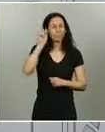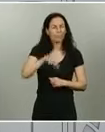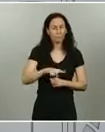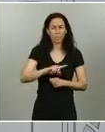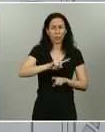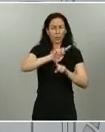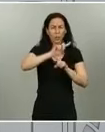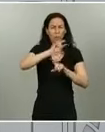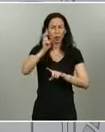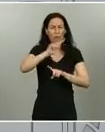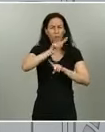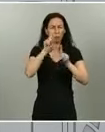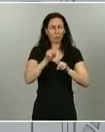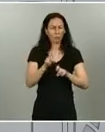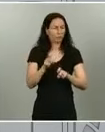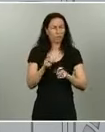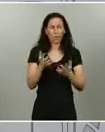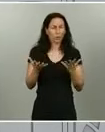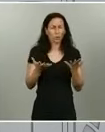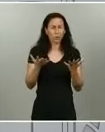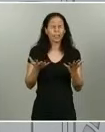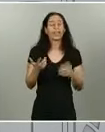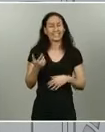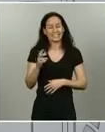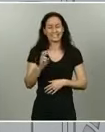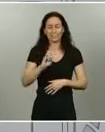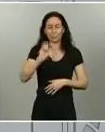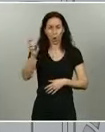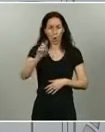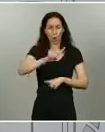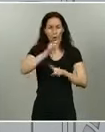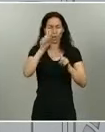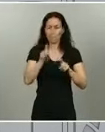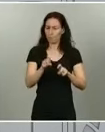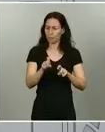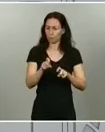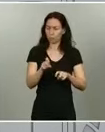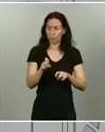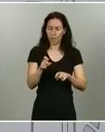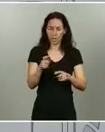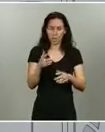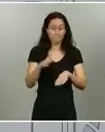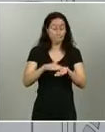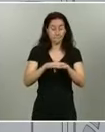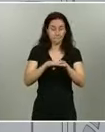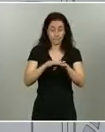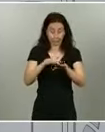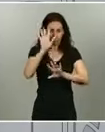Sí, la otra pregunta, perdón que la busque.